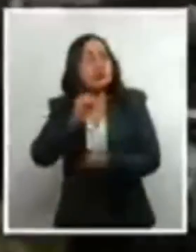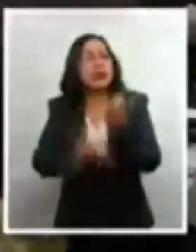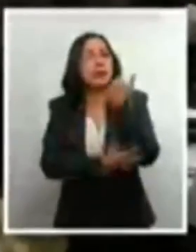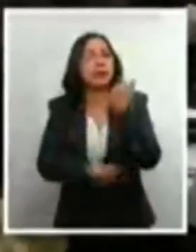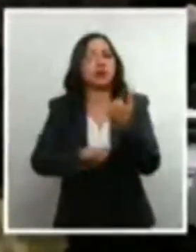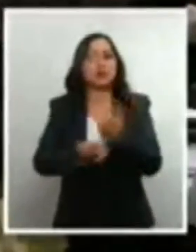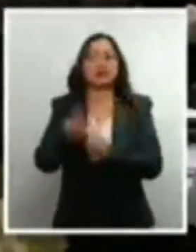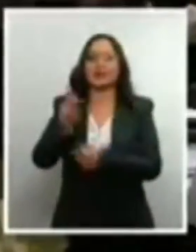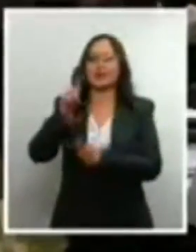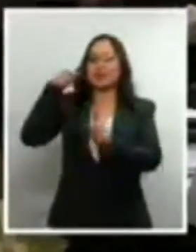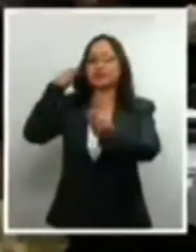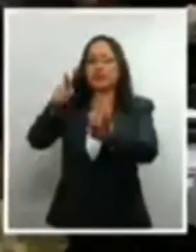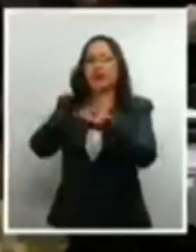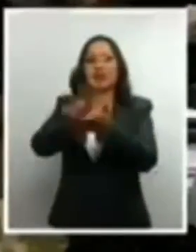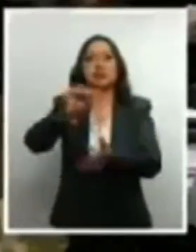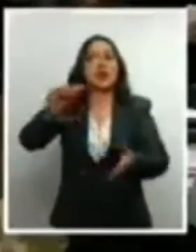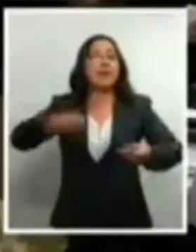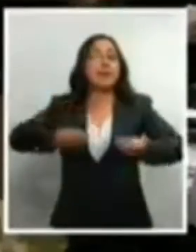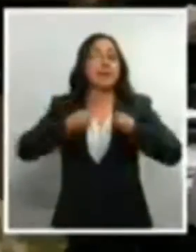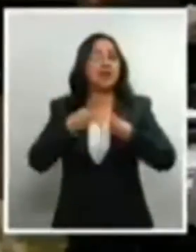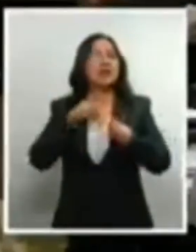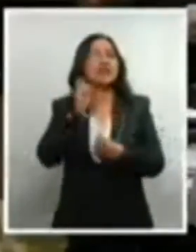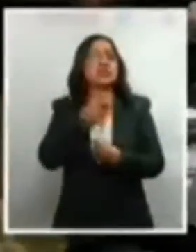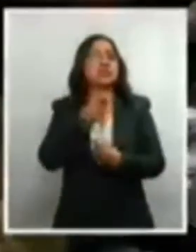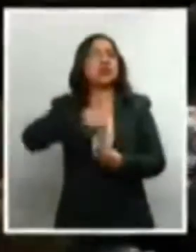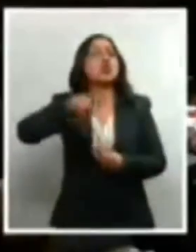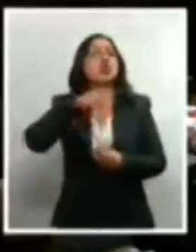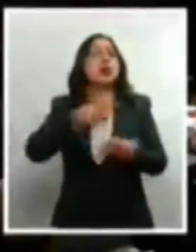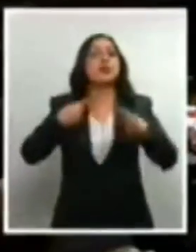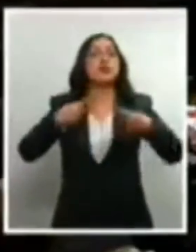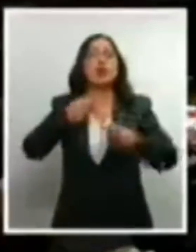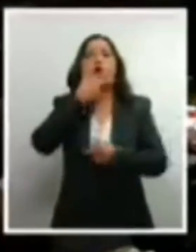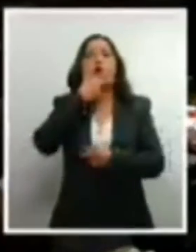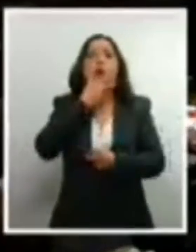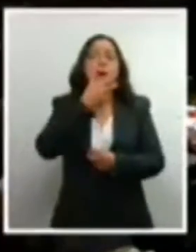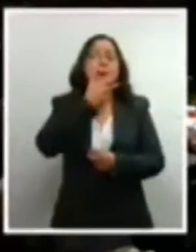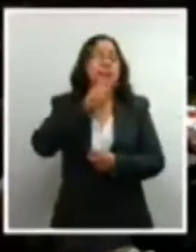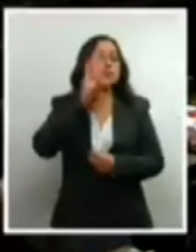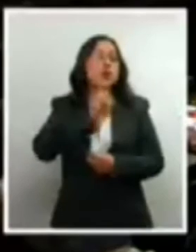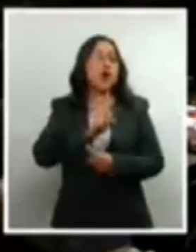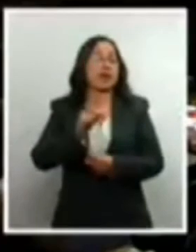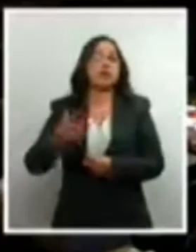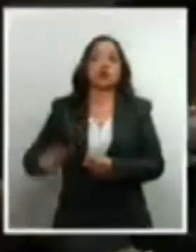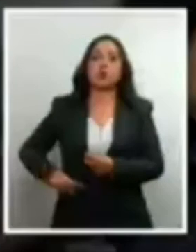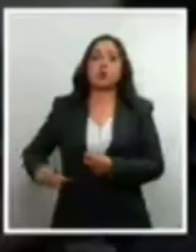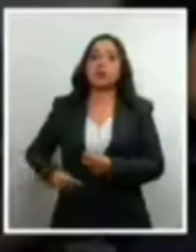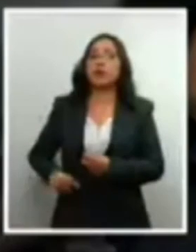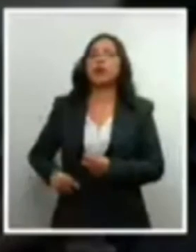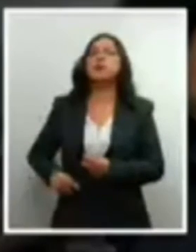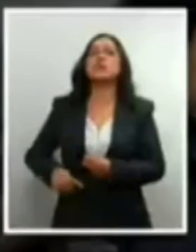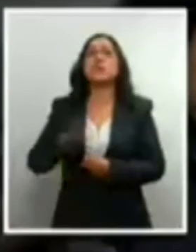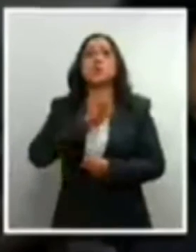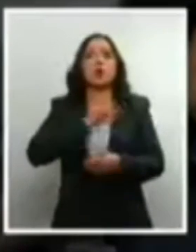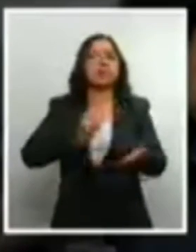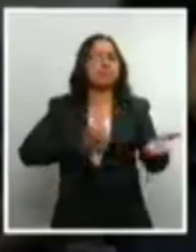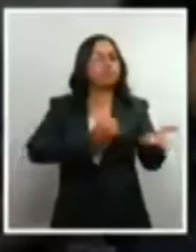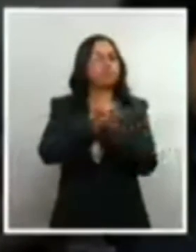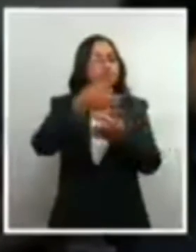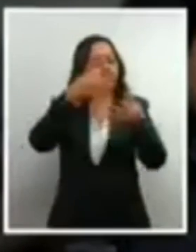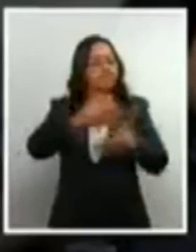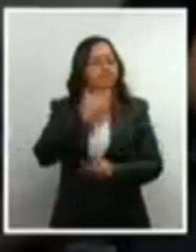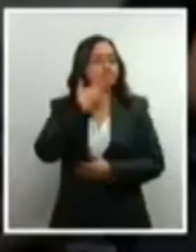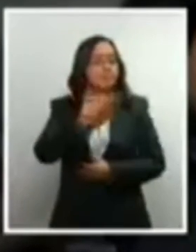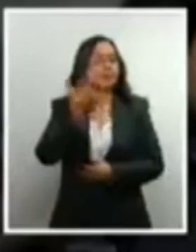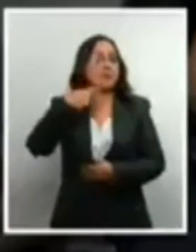a la vida nos permite a todos, ciudadanos, gobierno, tomar decisiones asertivas para atacar la